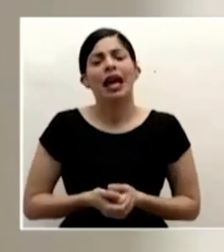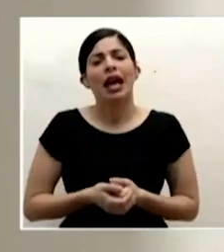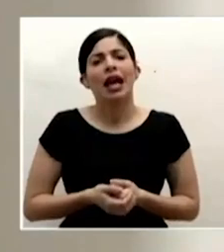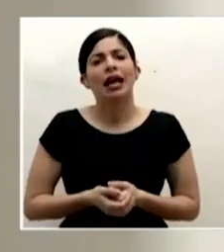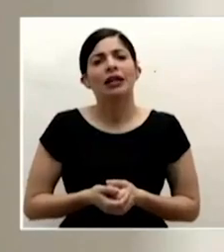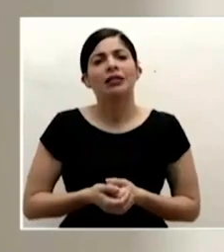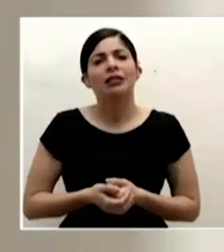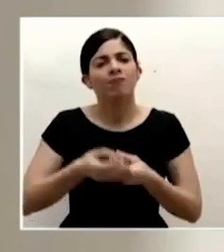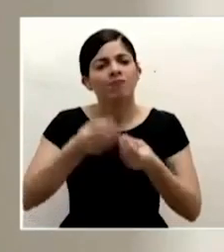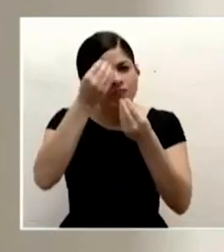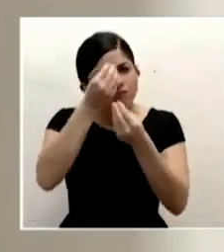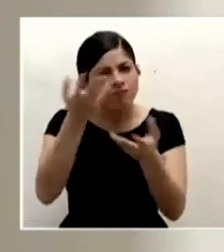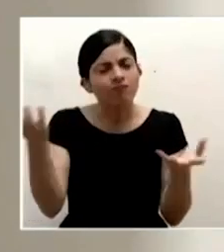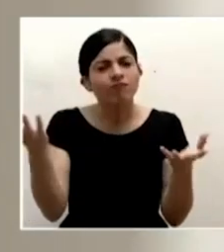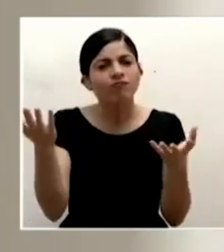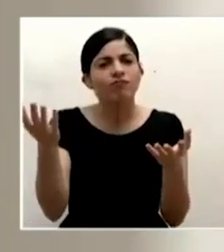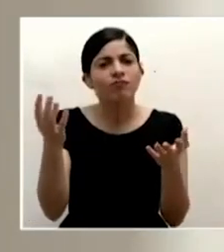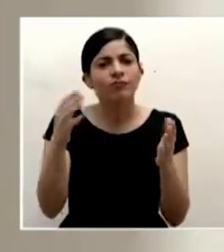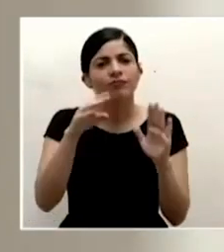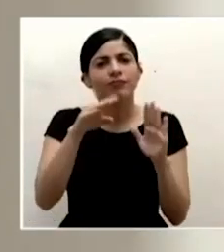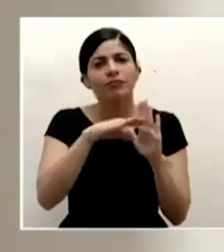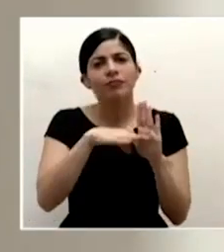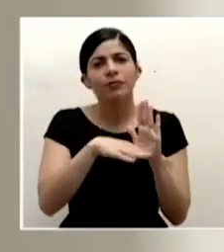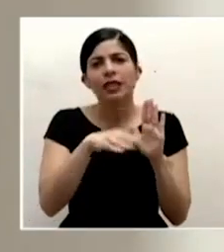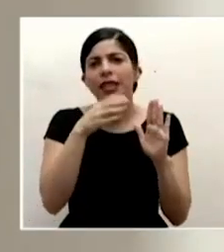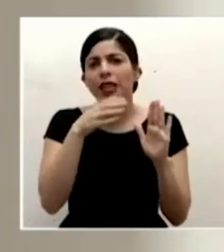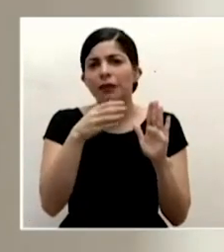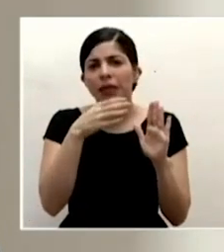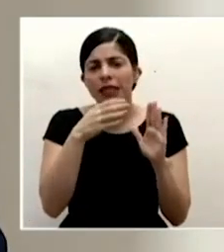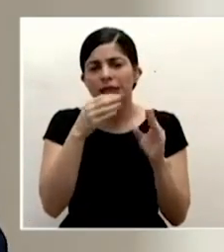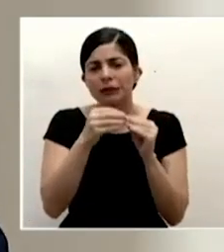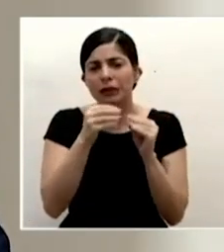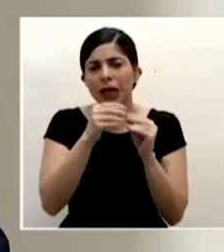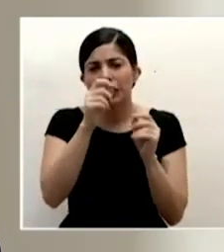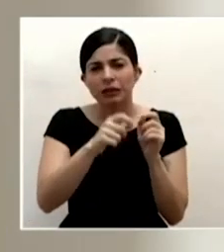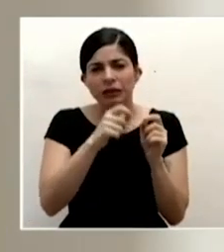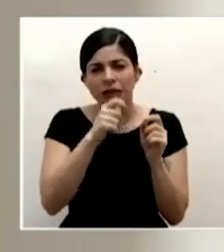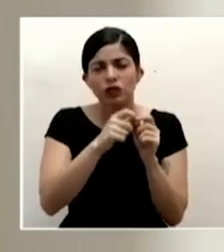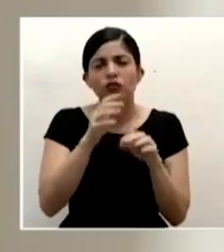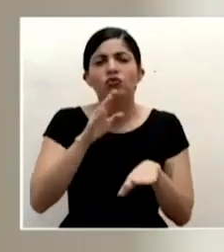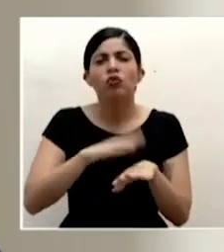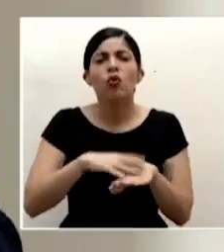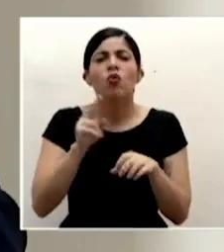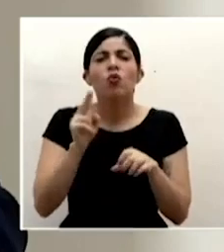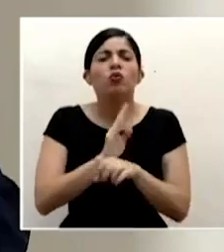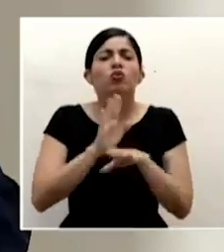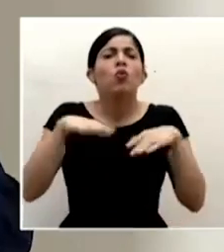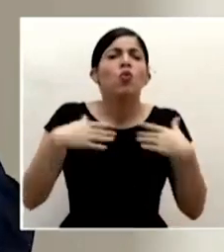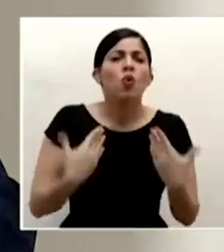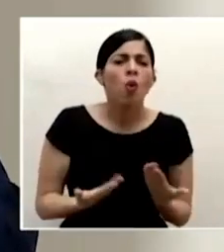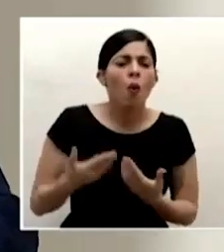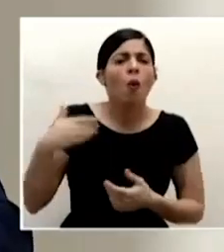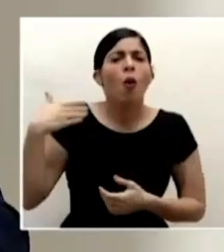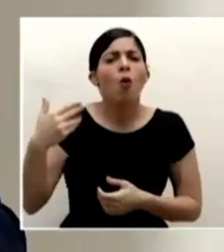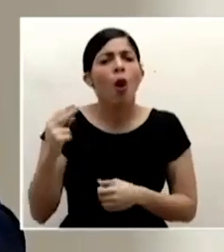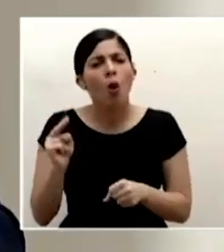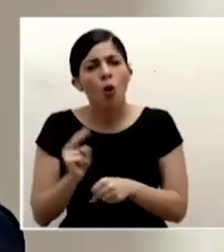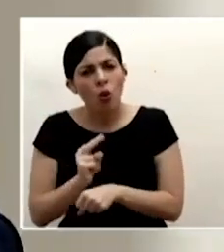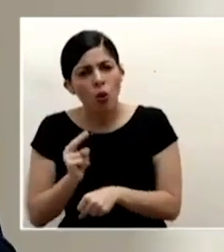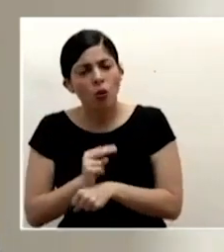esta esta recomendación es poquito más específico de sobre cómo se usa en qué momento se usa y cuáles son las